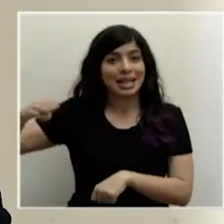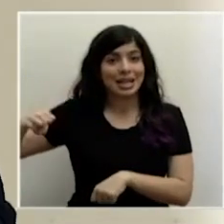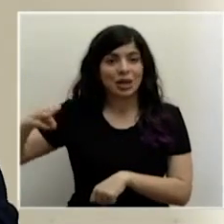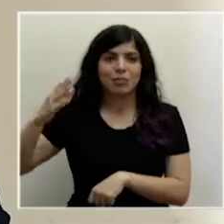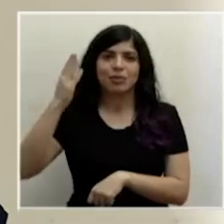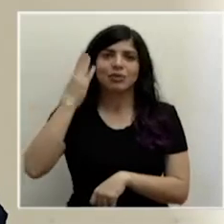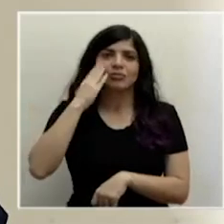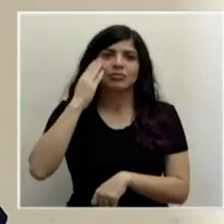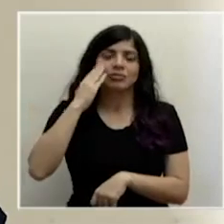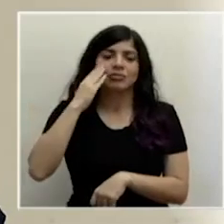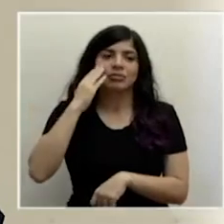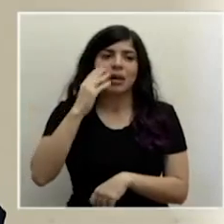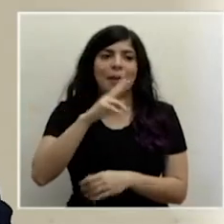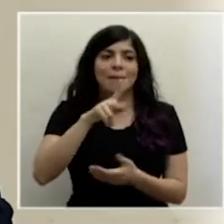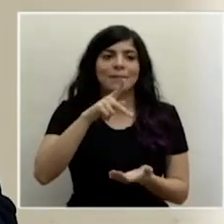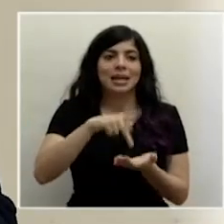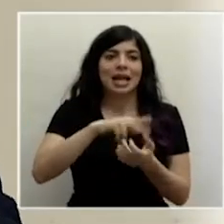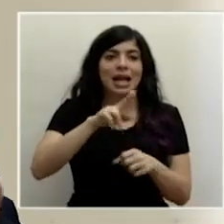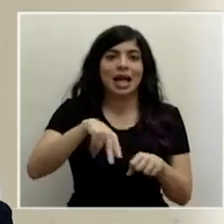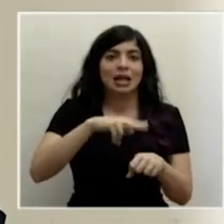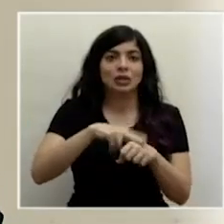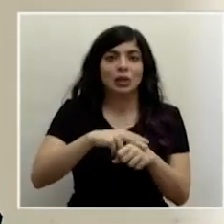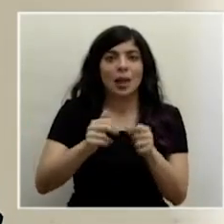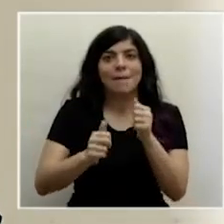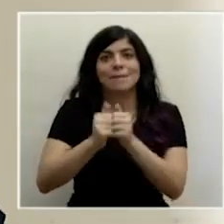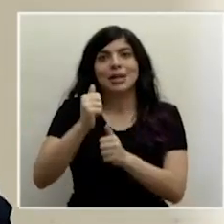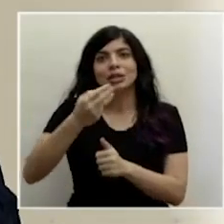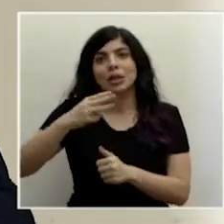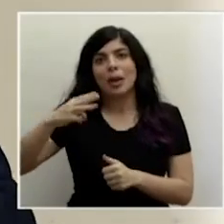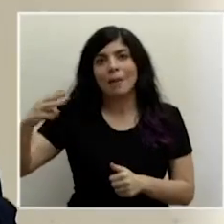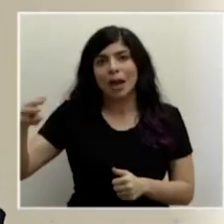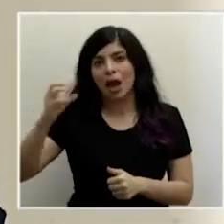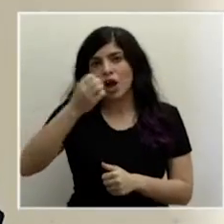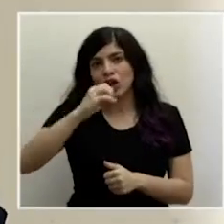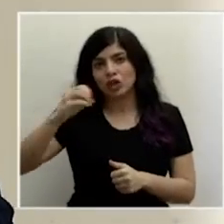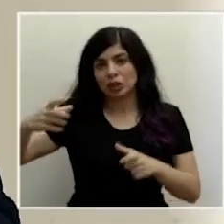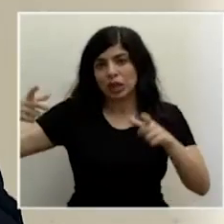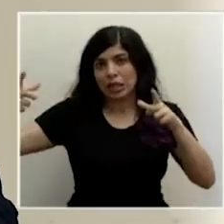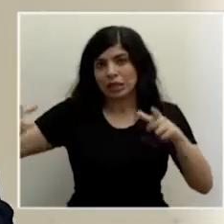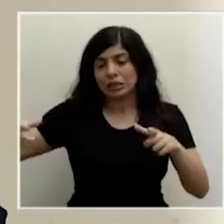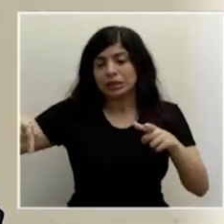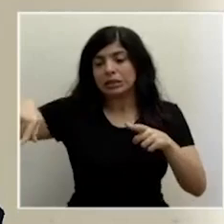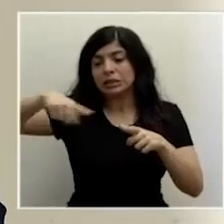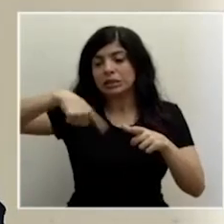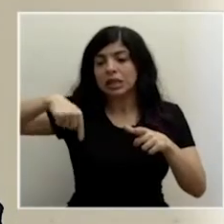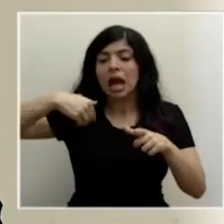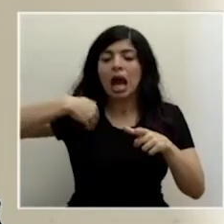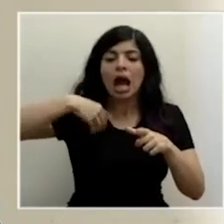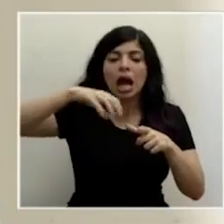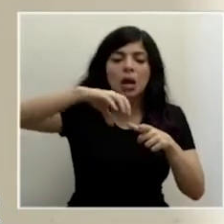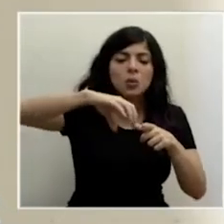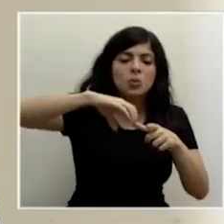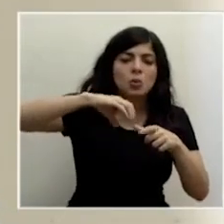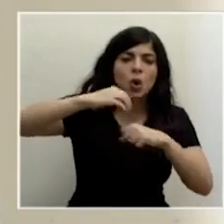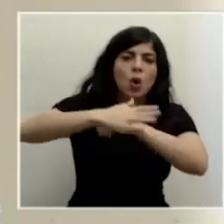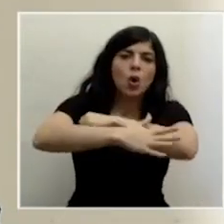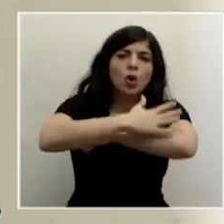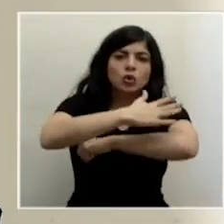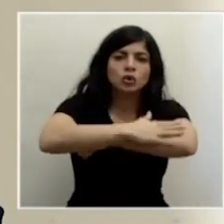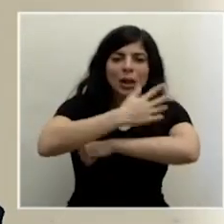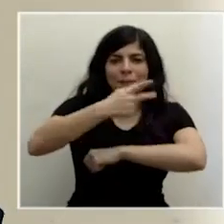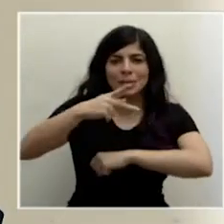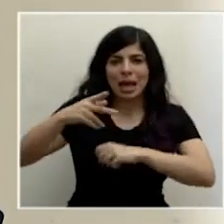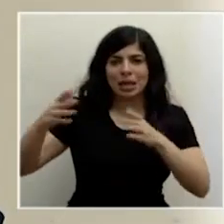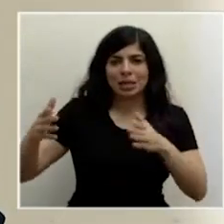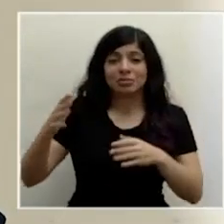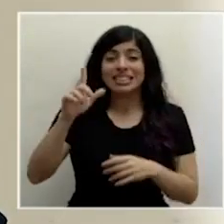gran sector del parque nacional es el mar y el océano, tienen, algunos de ellos tienen sectores costeros, o sea, la playa, los